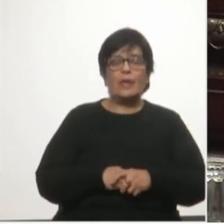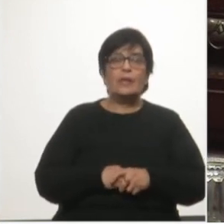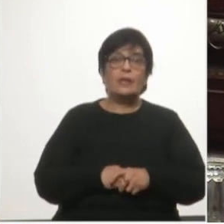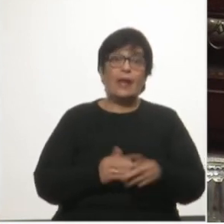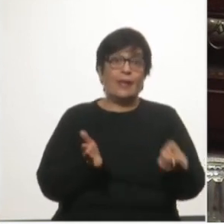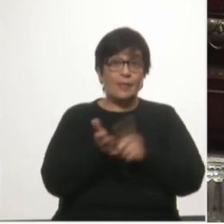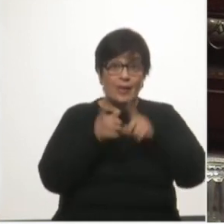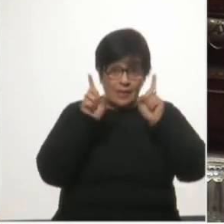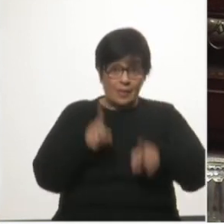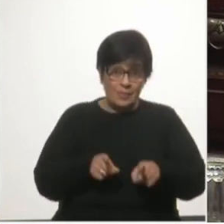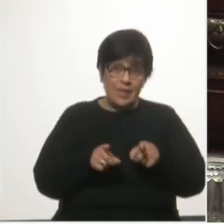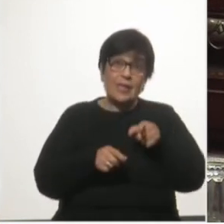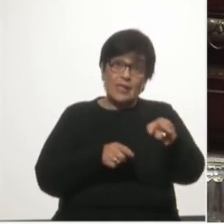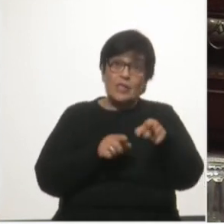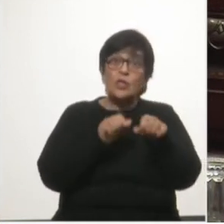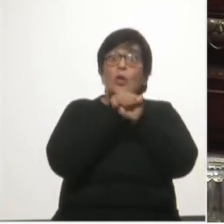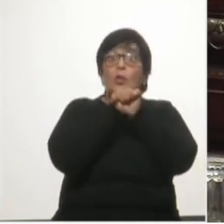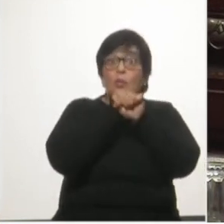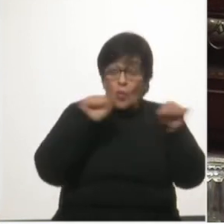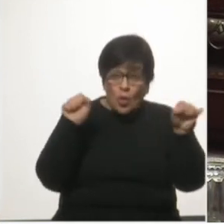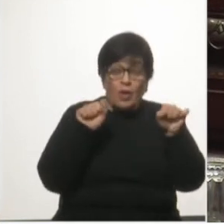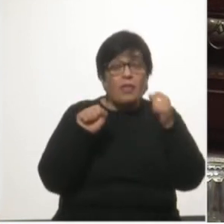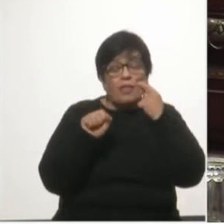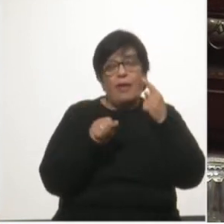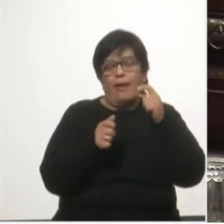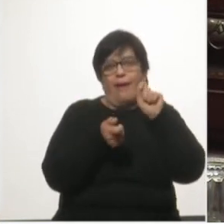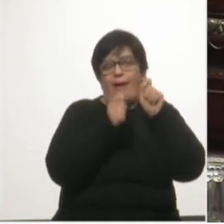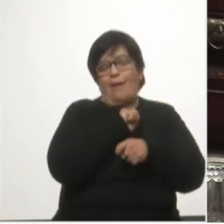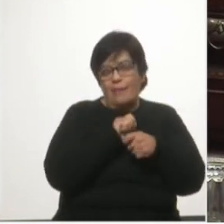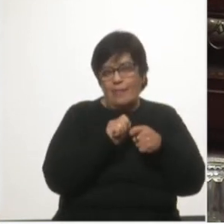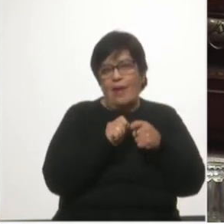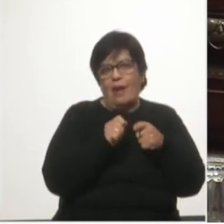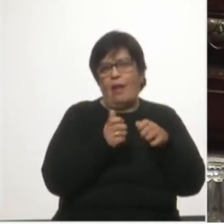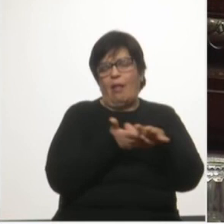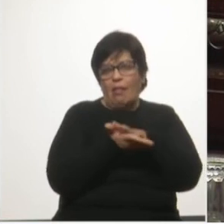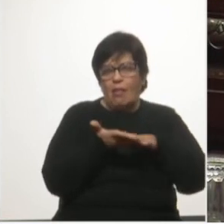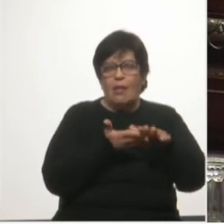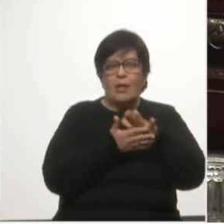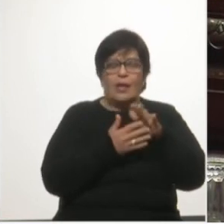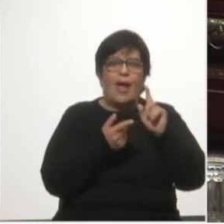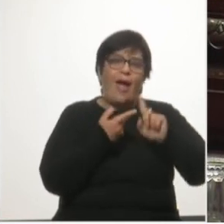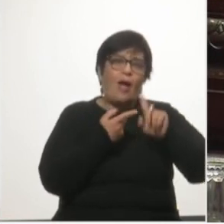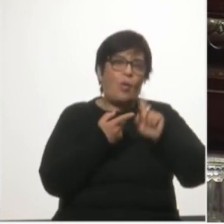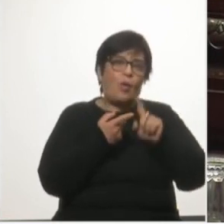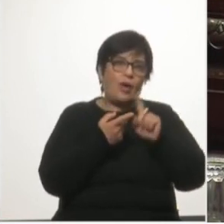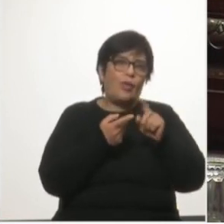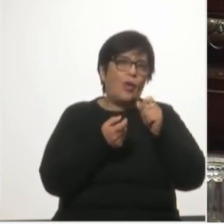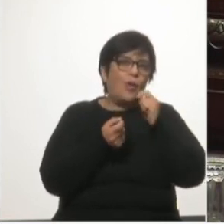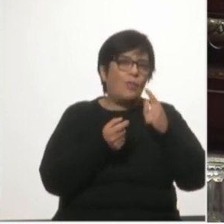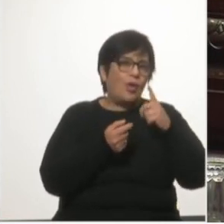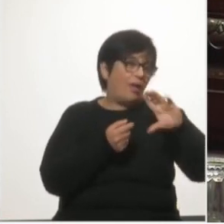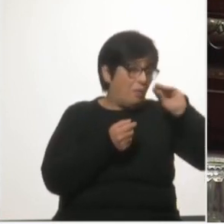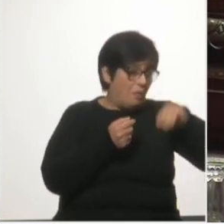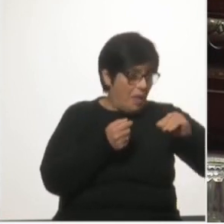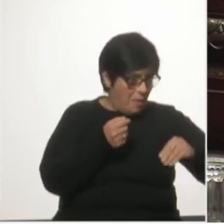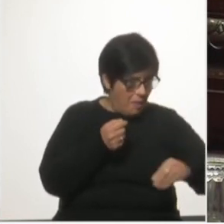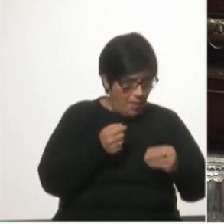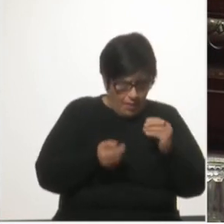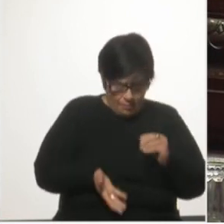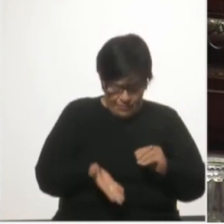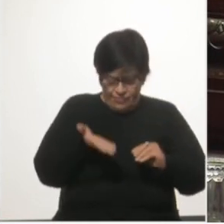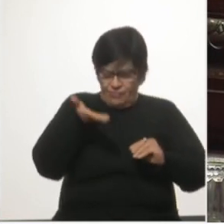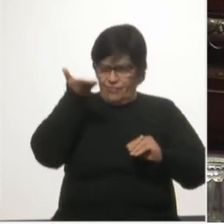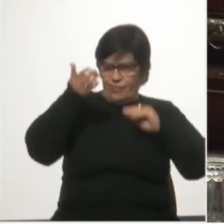Además, TCP puede perforar el acuerdo compensando esas rebajas con otras subas, ya que existen